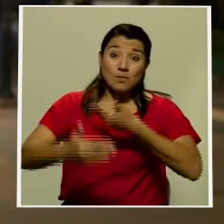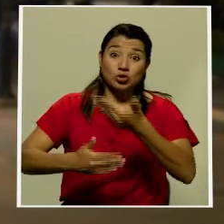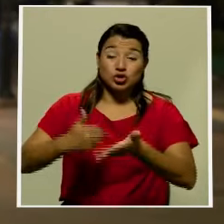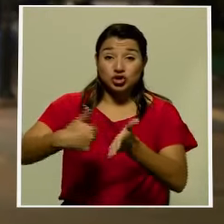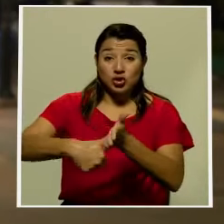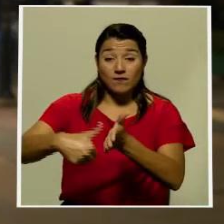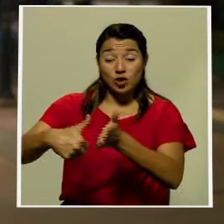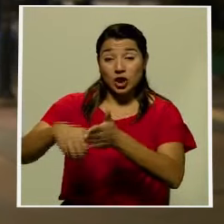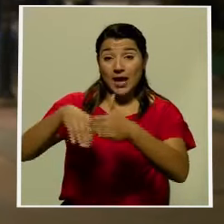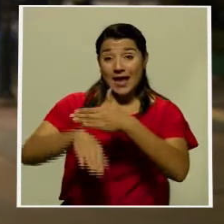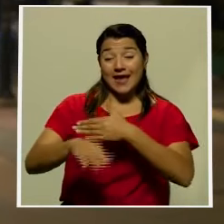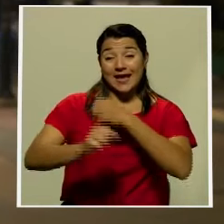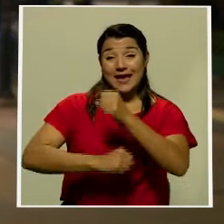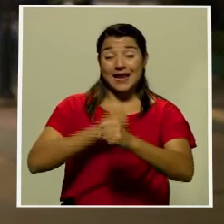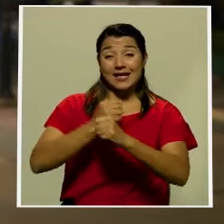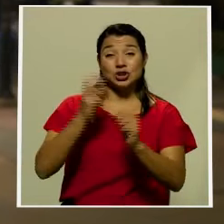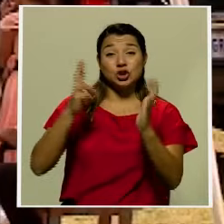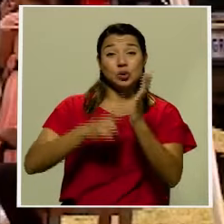a ver la siguiente información